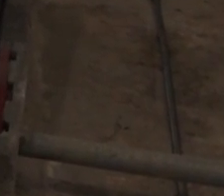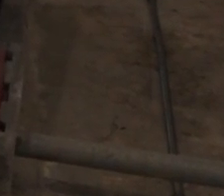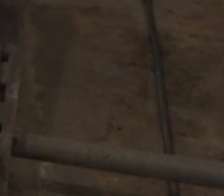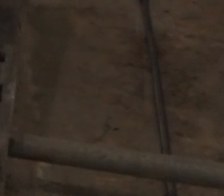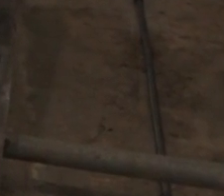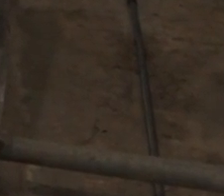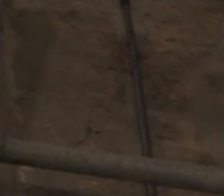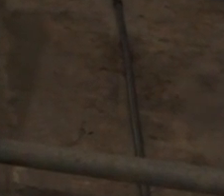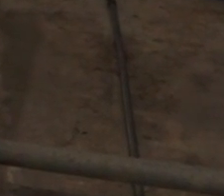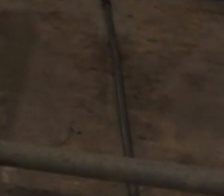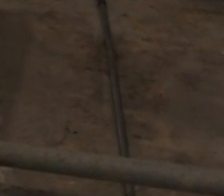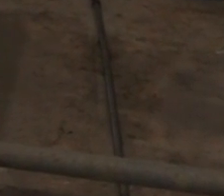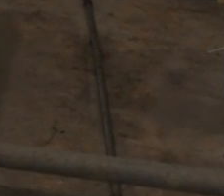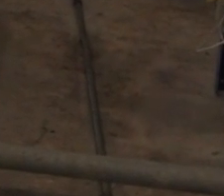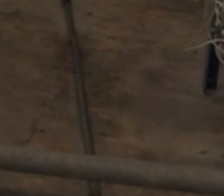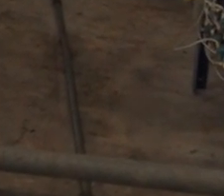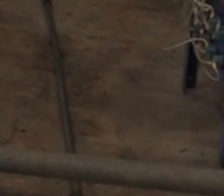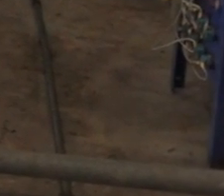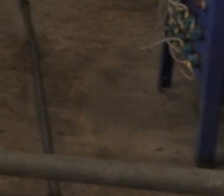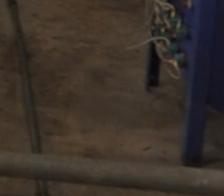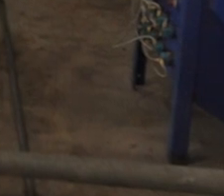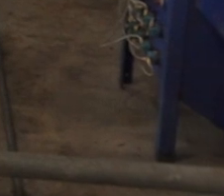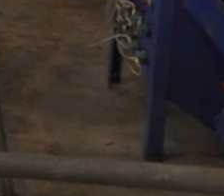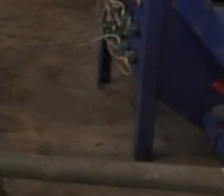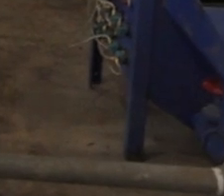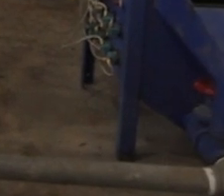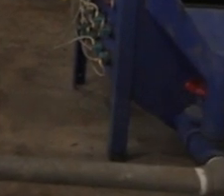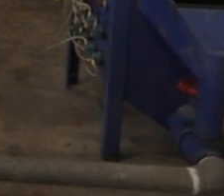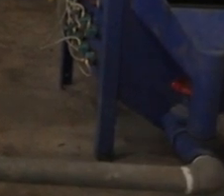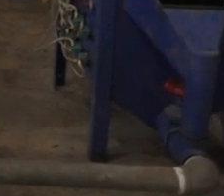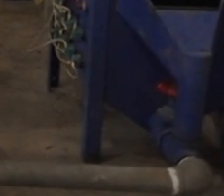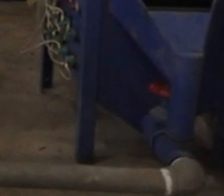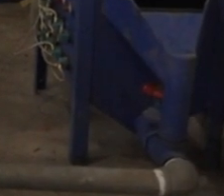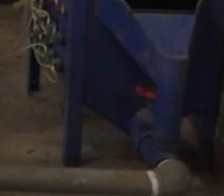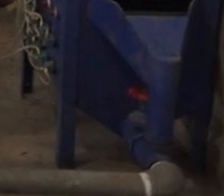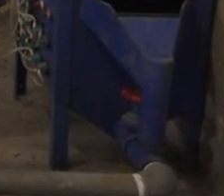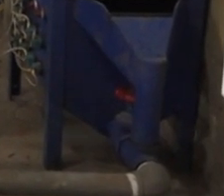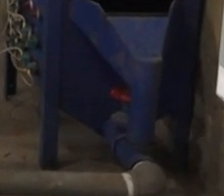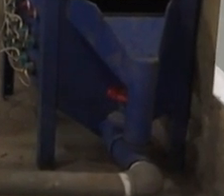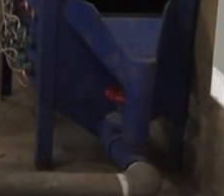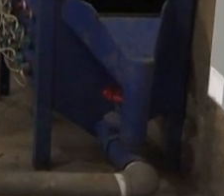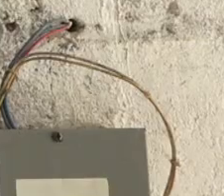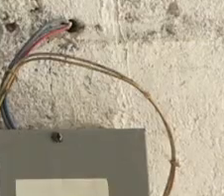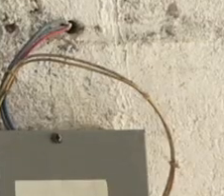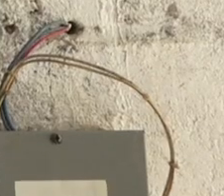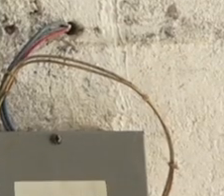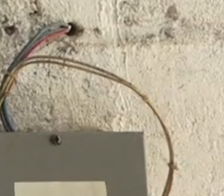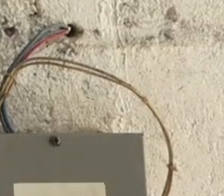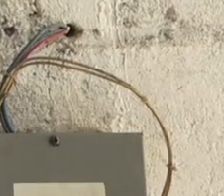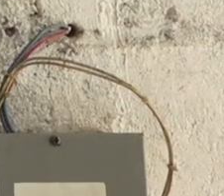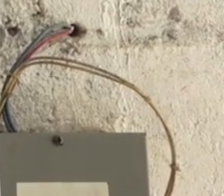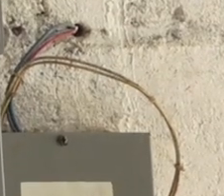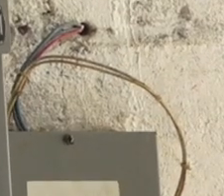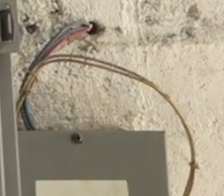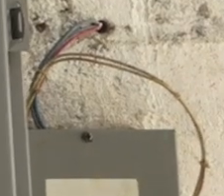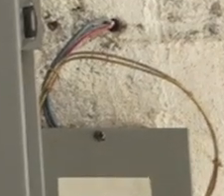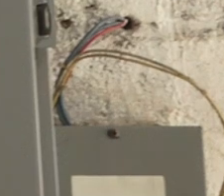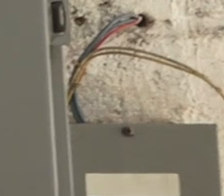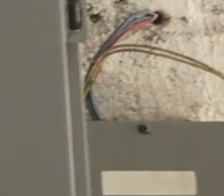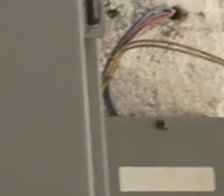alcance a darle fluido, a darle solución, a llevarle la luz